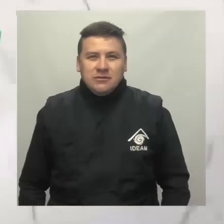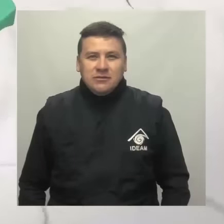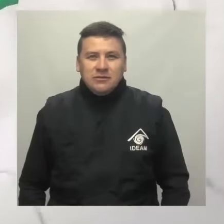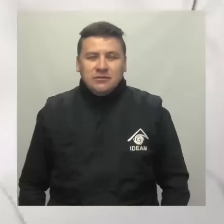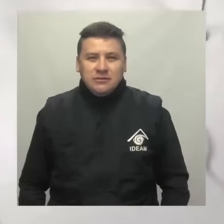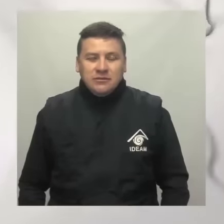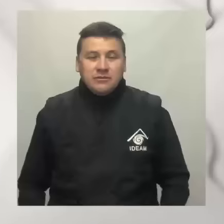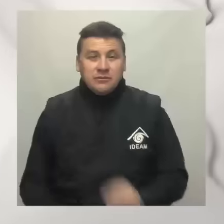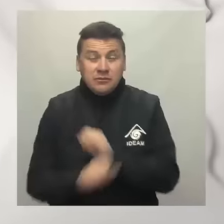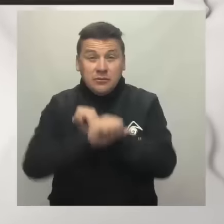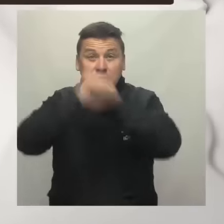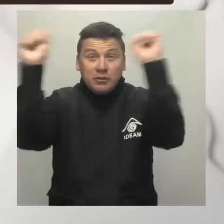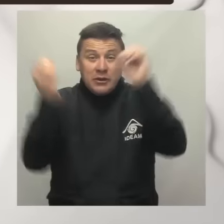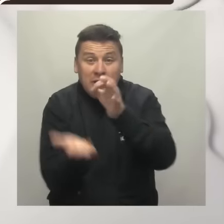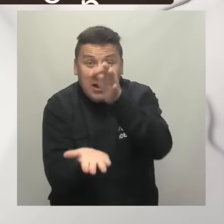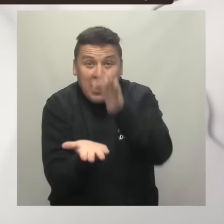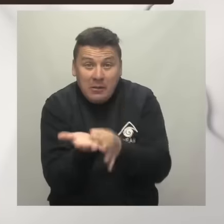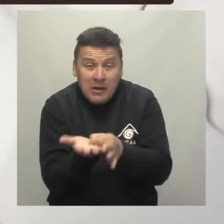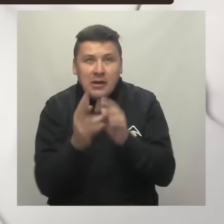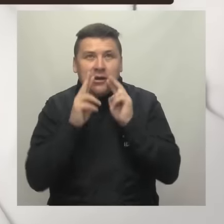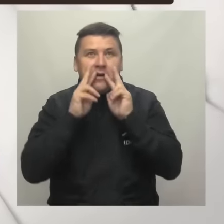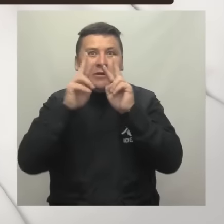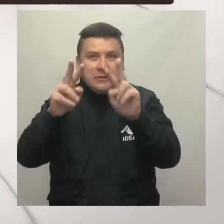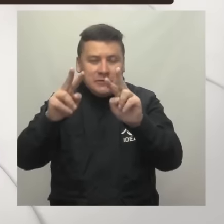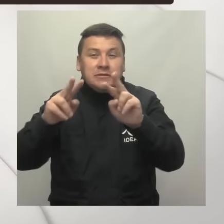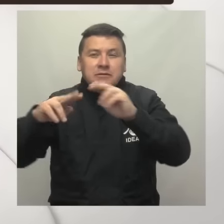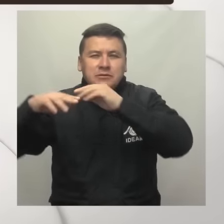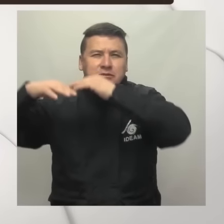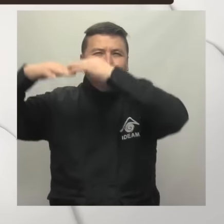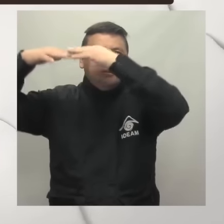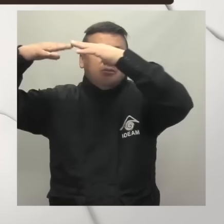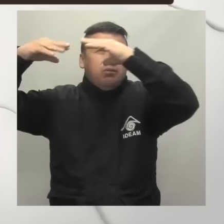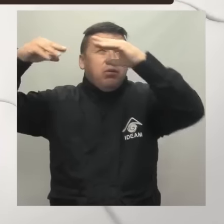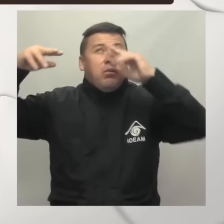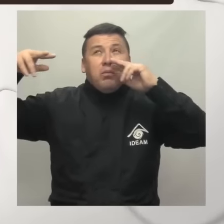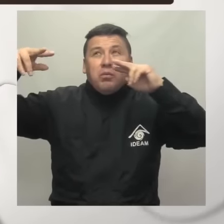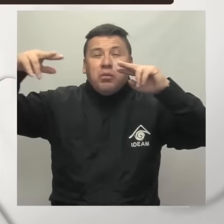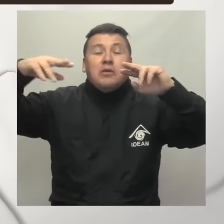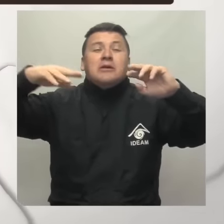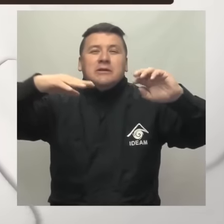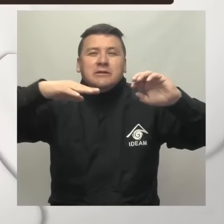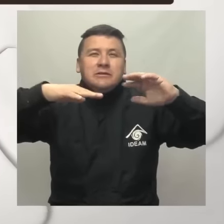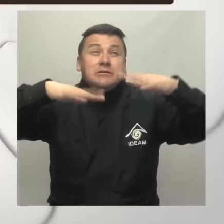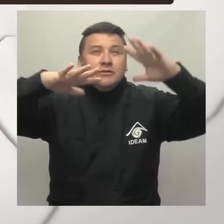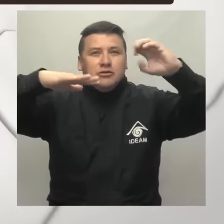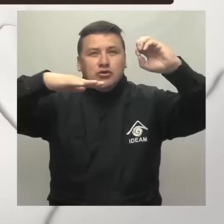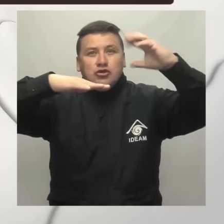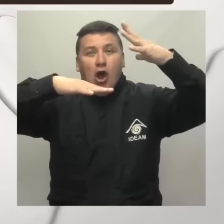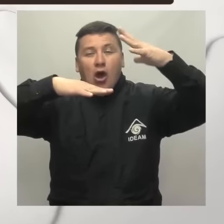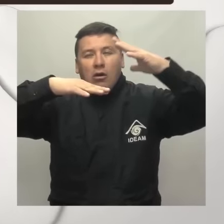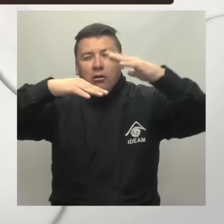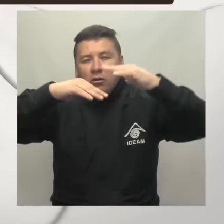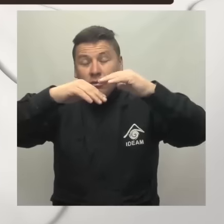La mañana en la capital del país se estima con cielo parcialmente cubierto y amplios intervalos de sol.